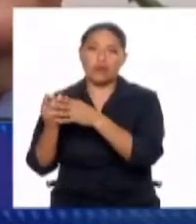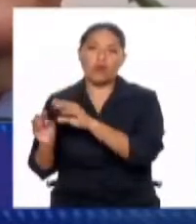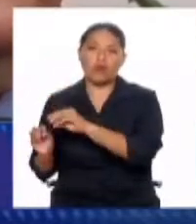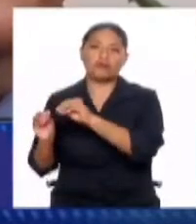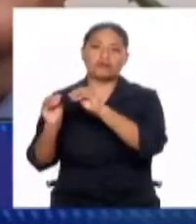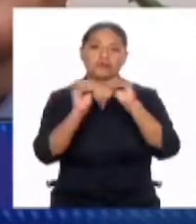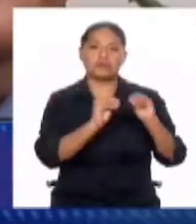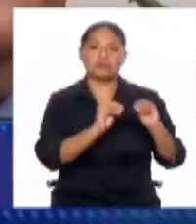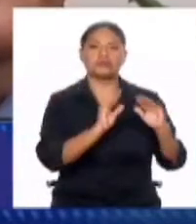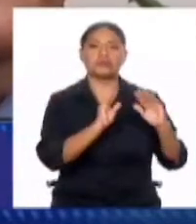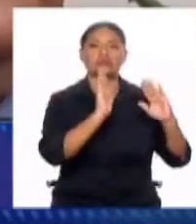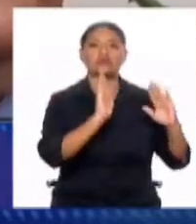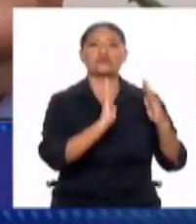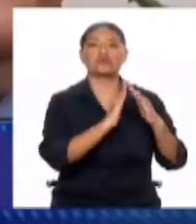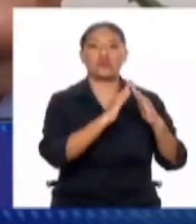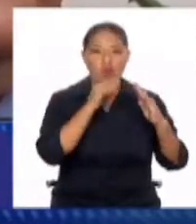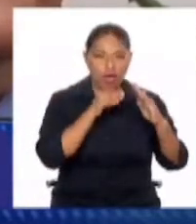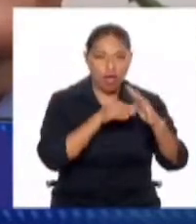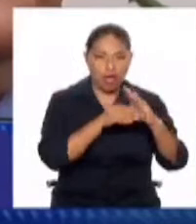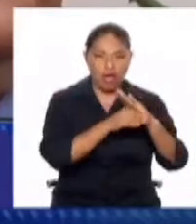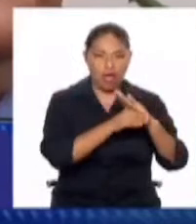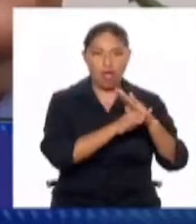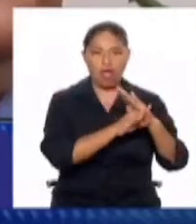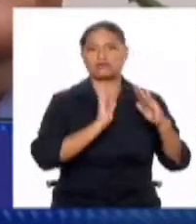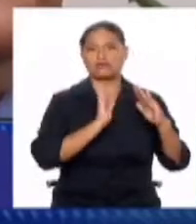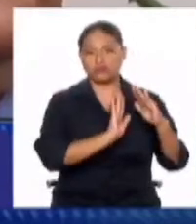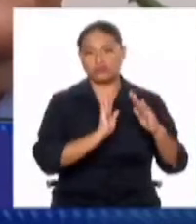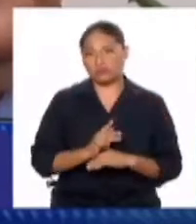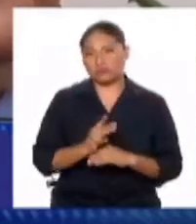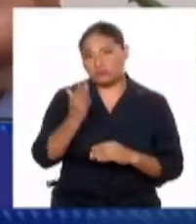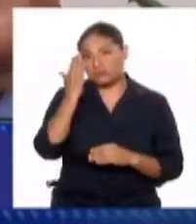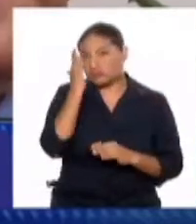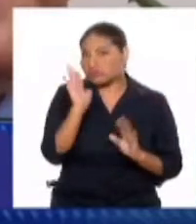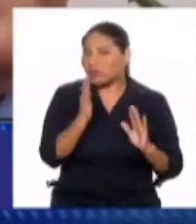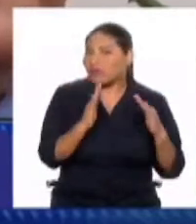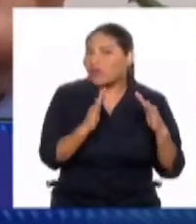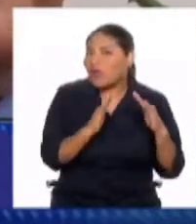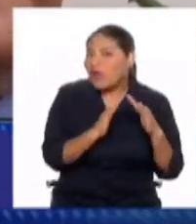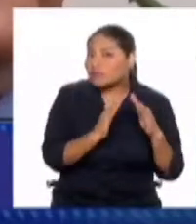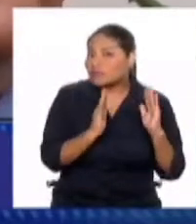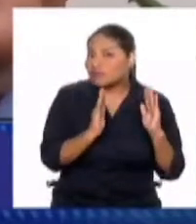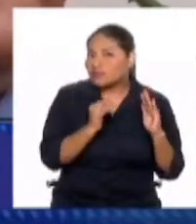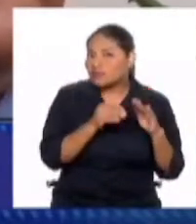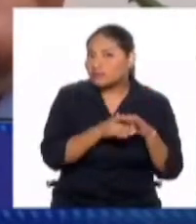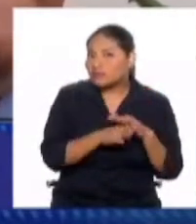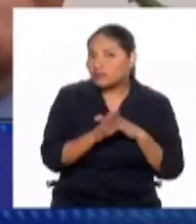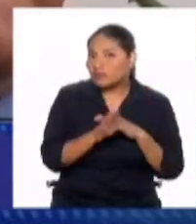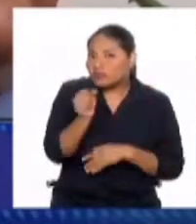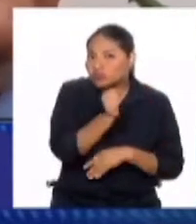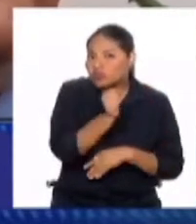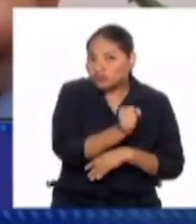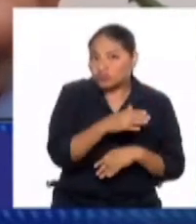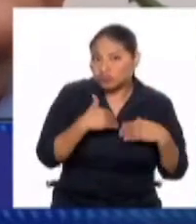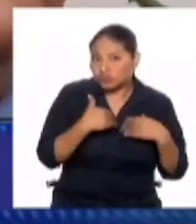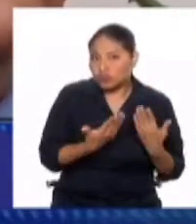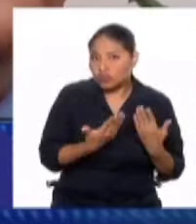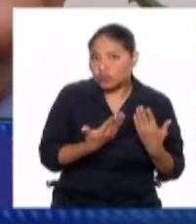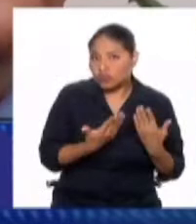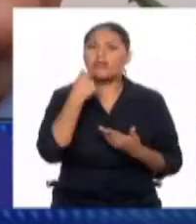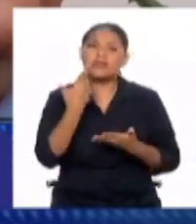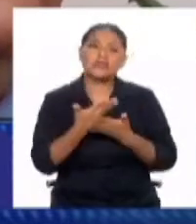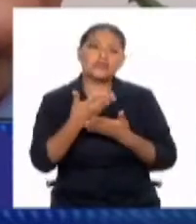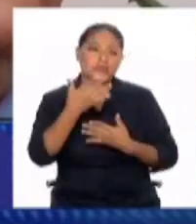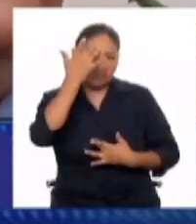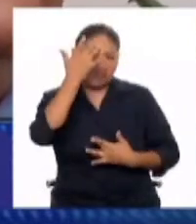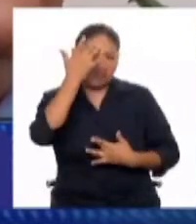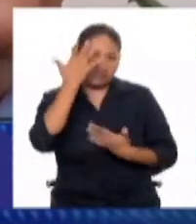que pueda tener una prisión, no sé, domiciliaria. ¿Esta junta médica que has mencionado es la que